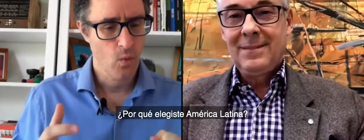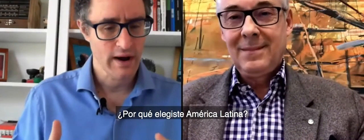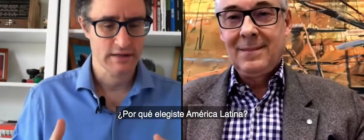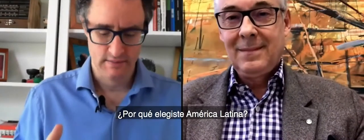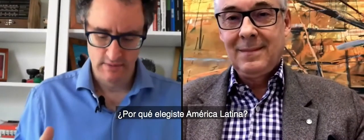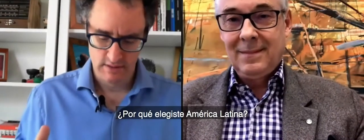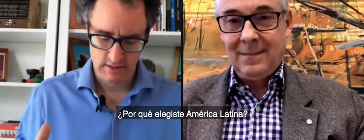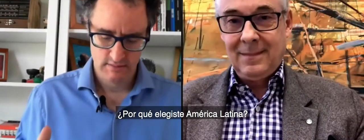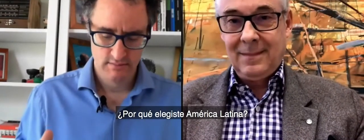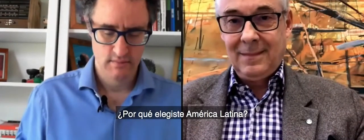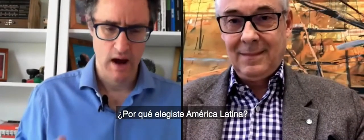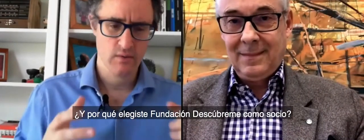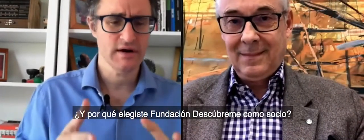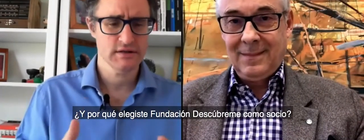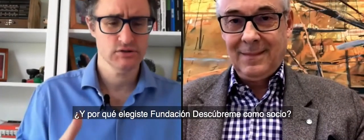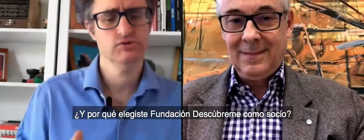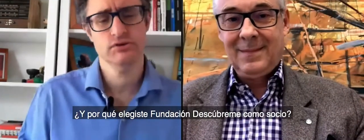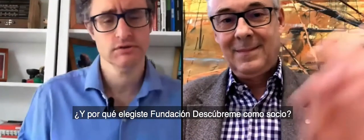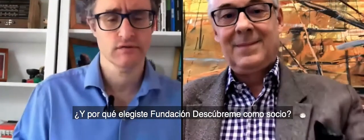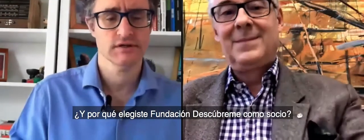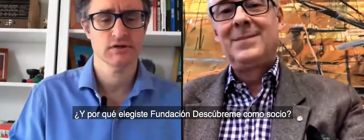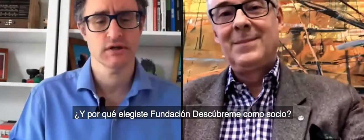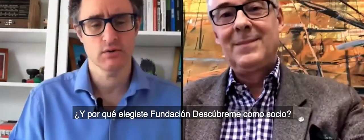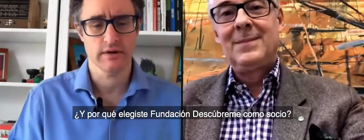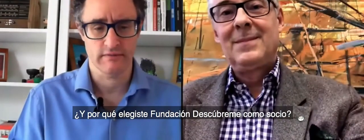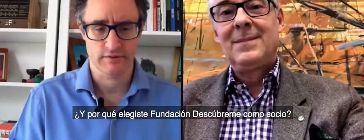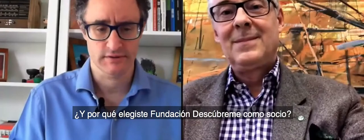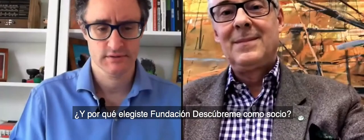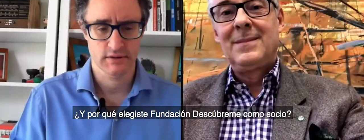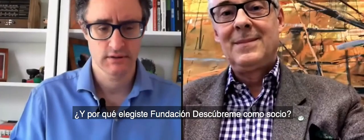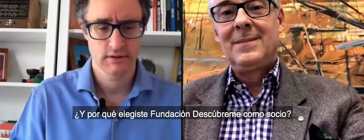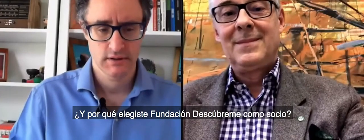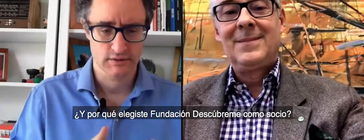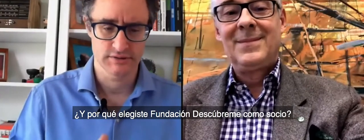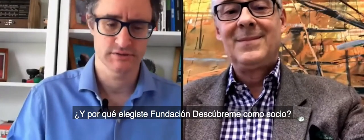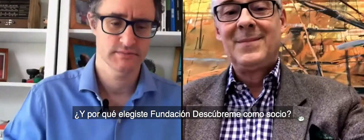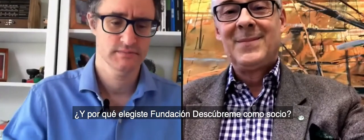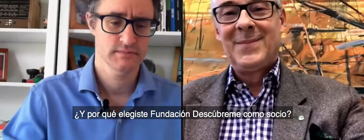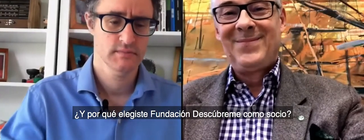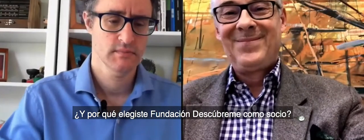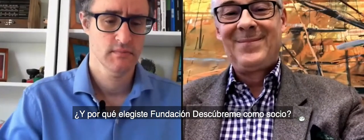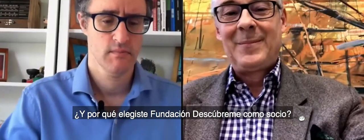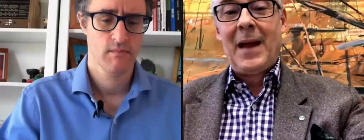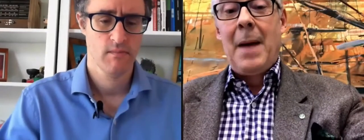why Latin America? And why did you choose Fundación Descúbreme for this, no? In the region?